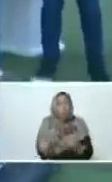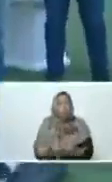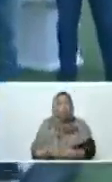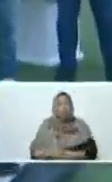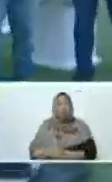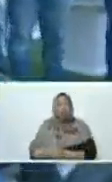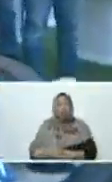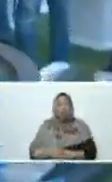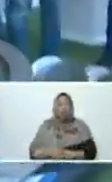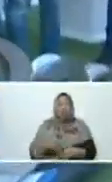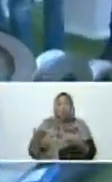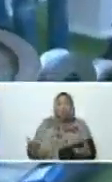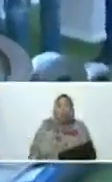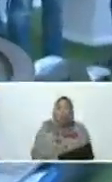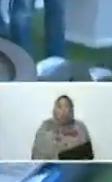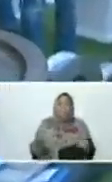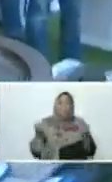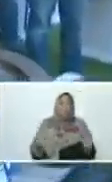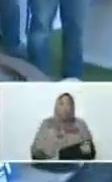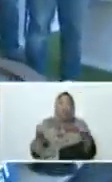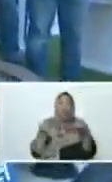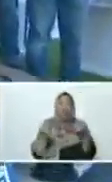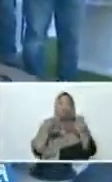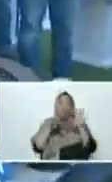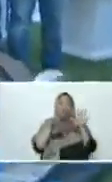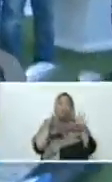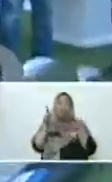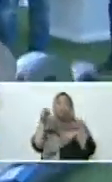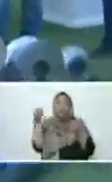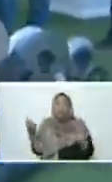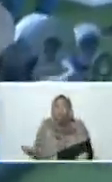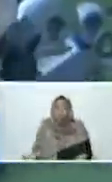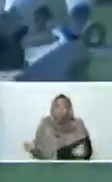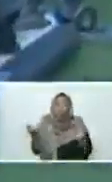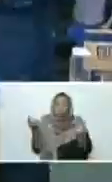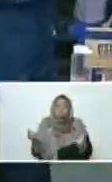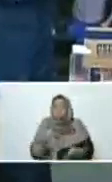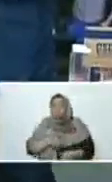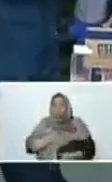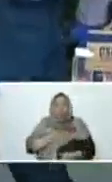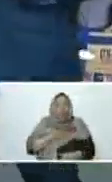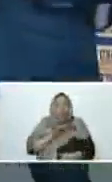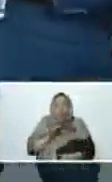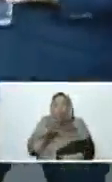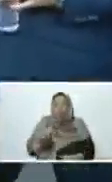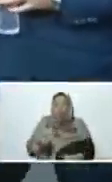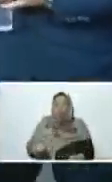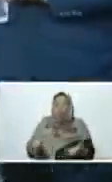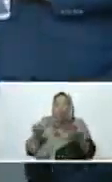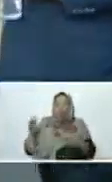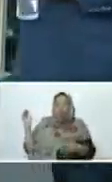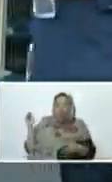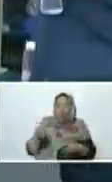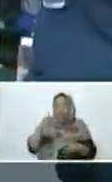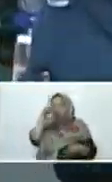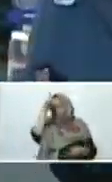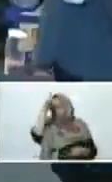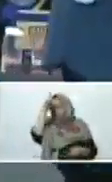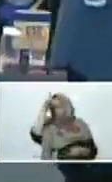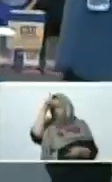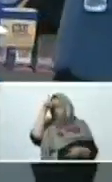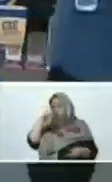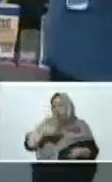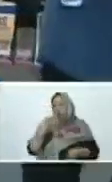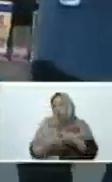presidente, pesa 620 kilogramos la rueda. Esto es un barrote que tradicionalmente se trajo de Alemania. Correcto. Hoy este barrote es hecho